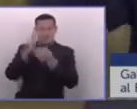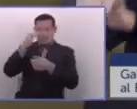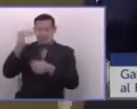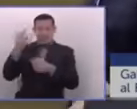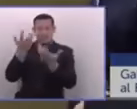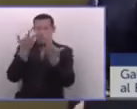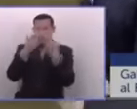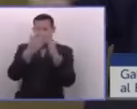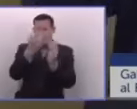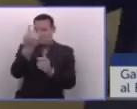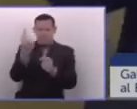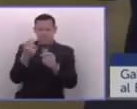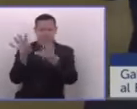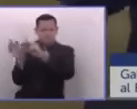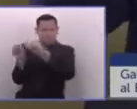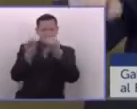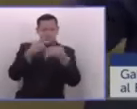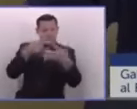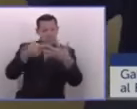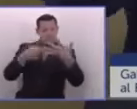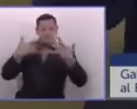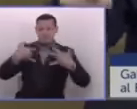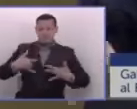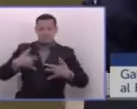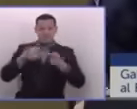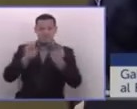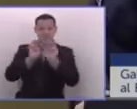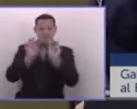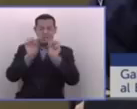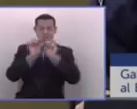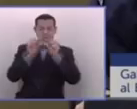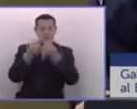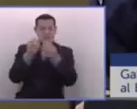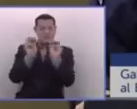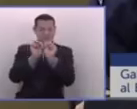este montón de gente que anda promoviendo los derechos de terroristas y pandilleros.